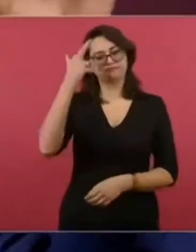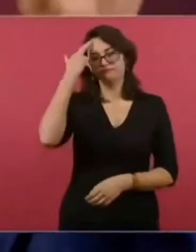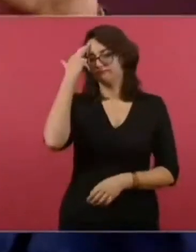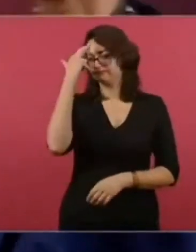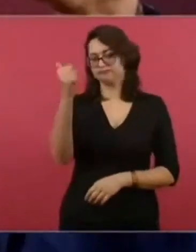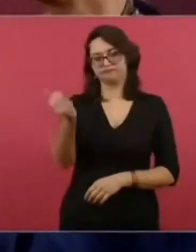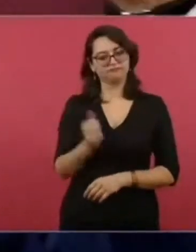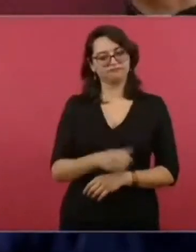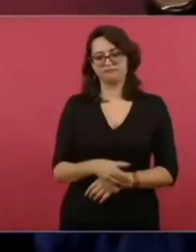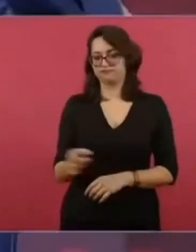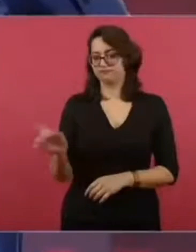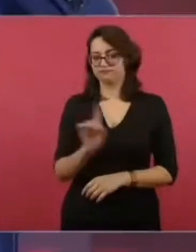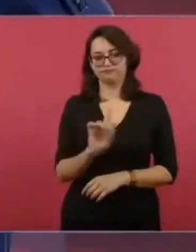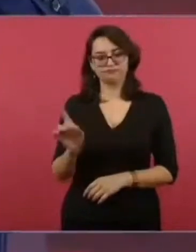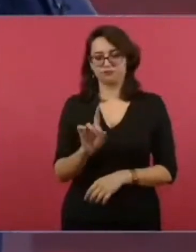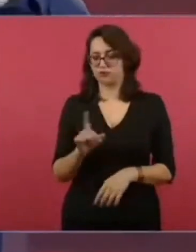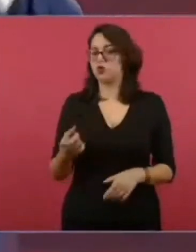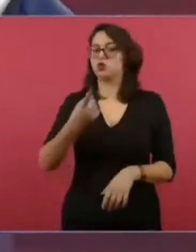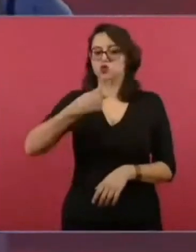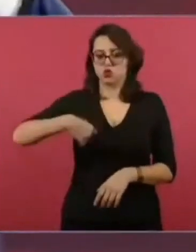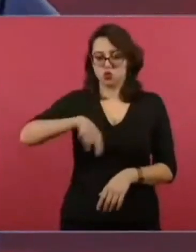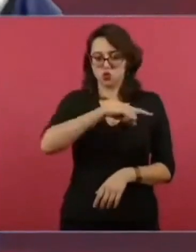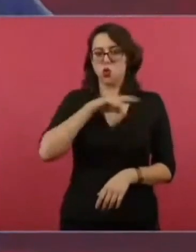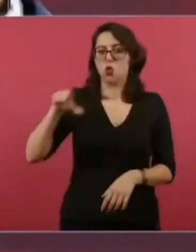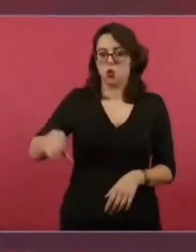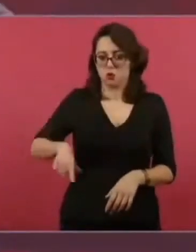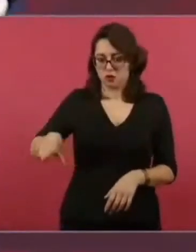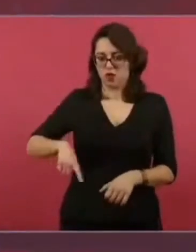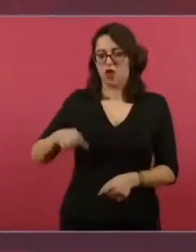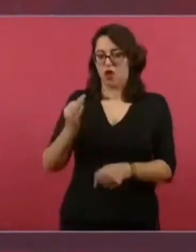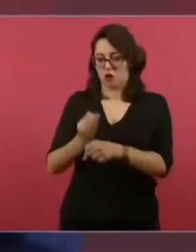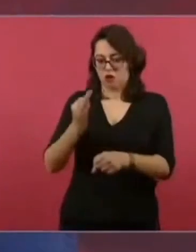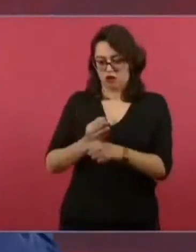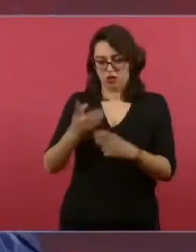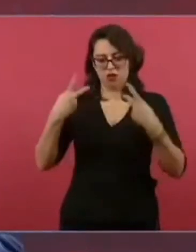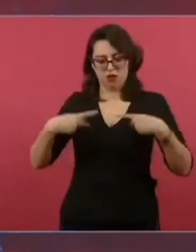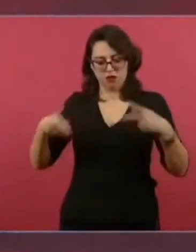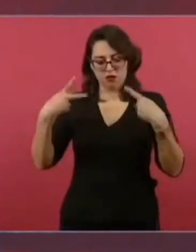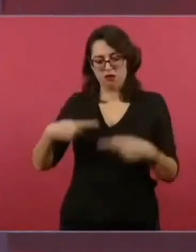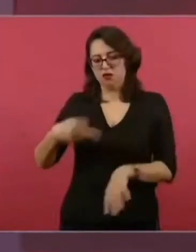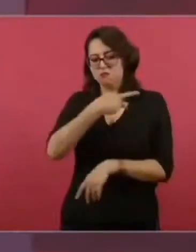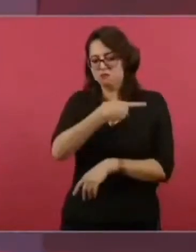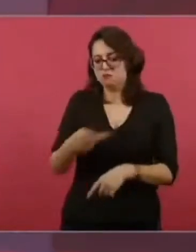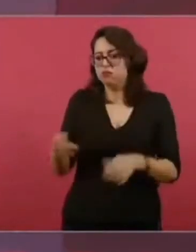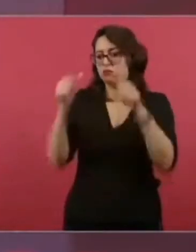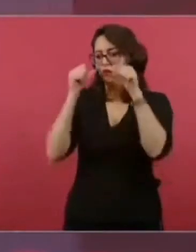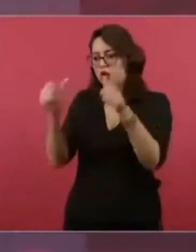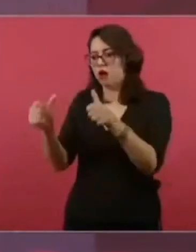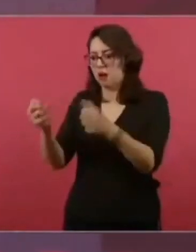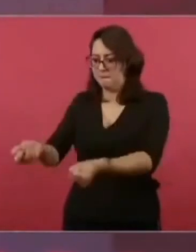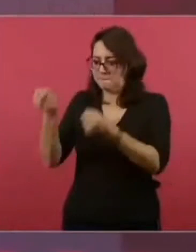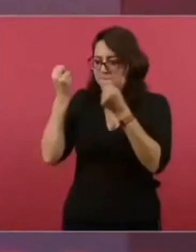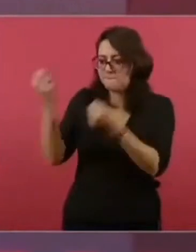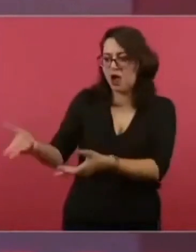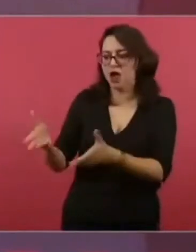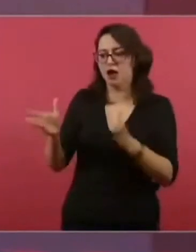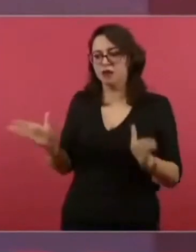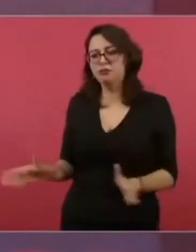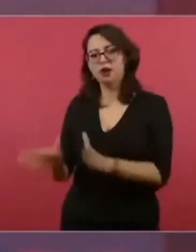Y los de Guerrero de esta región lo saben. Y yo no digo mentiras.